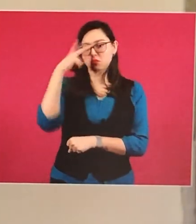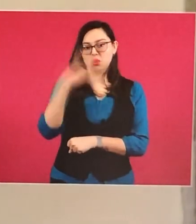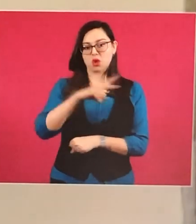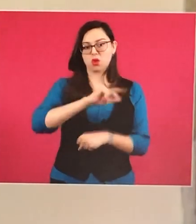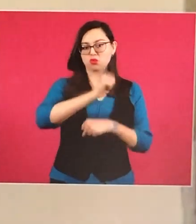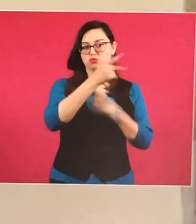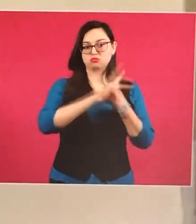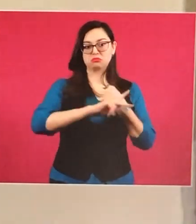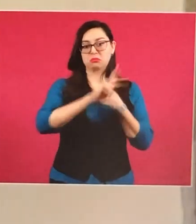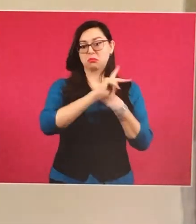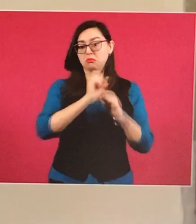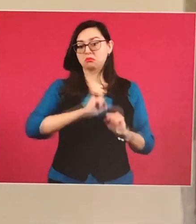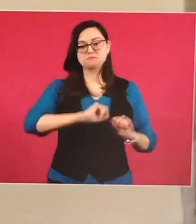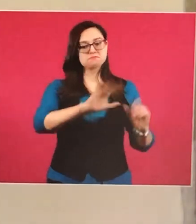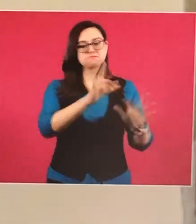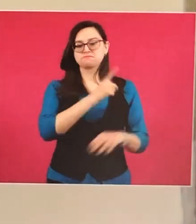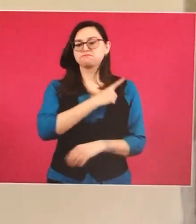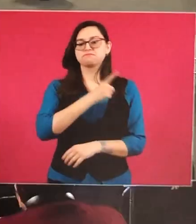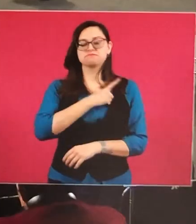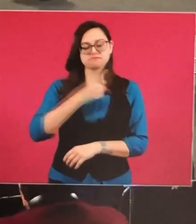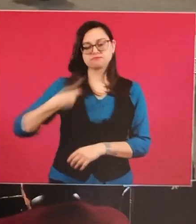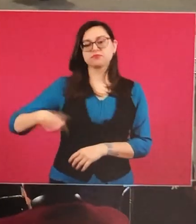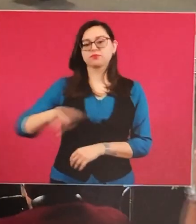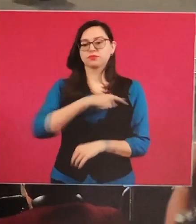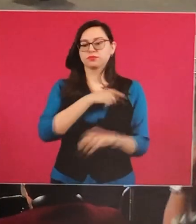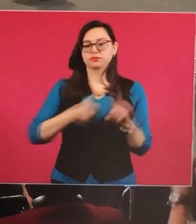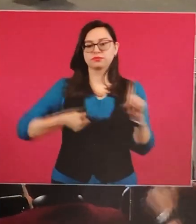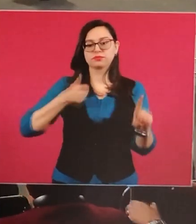están solas ni solos. Muchas gracias.